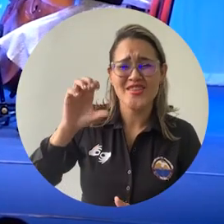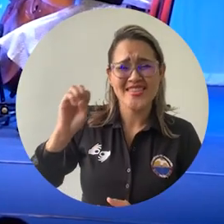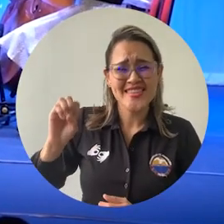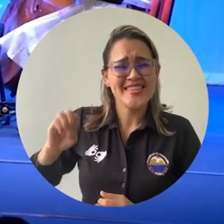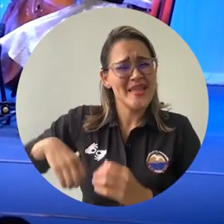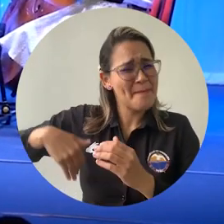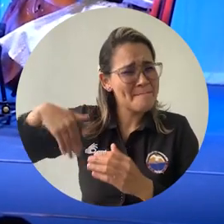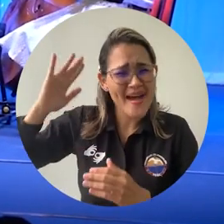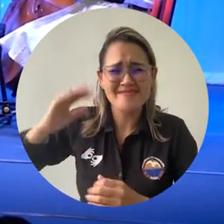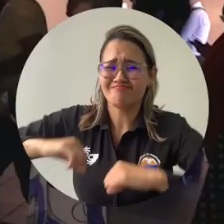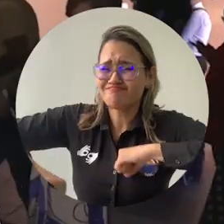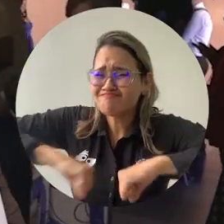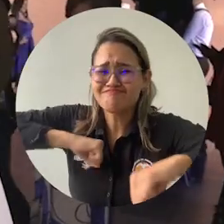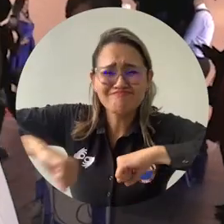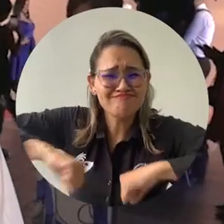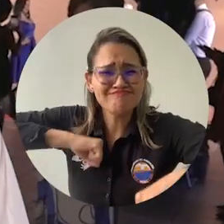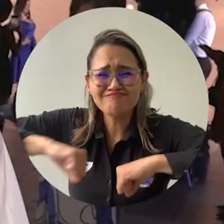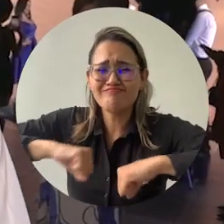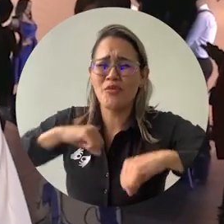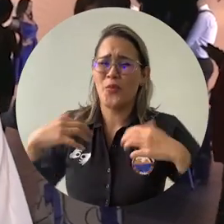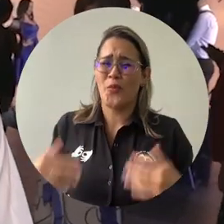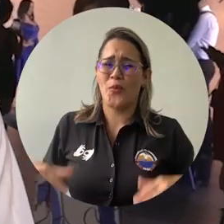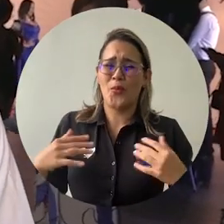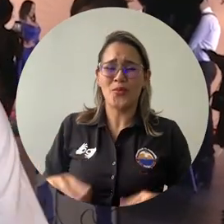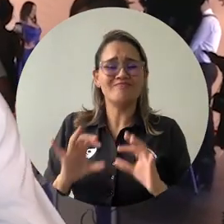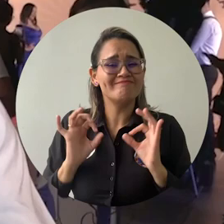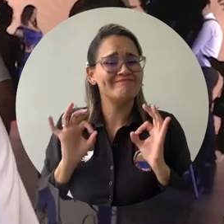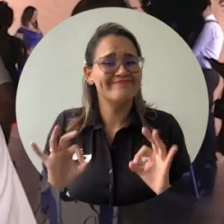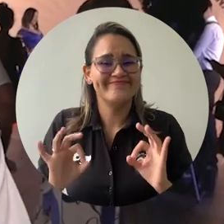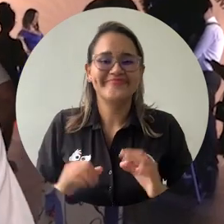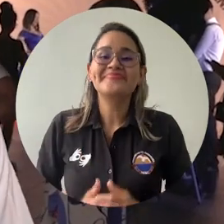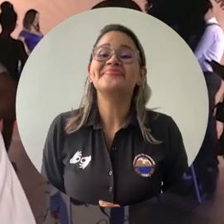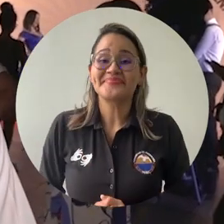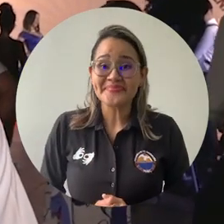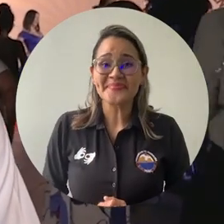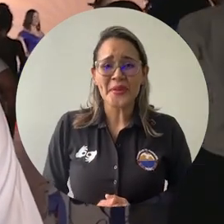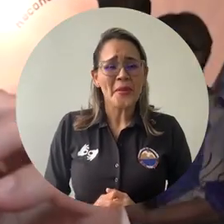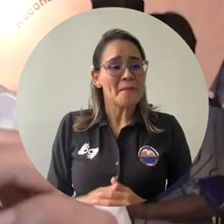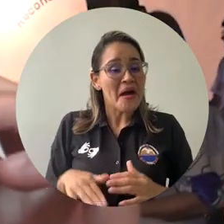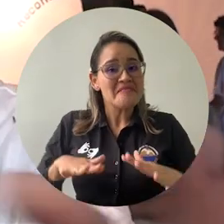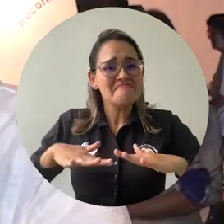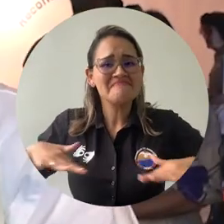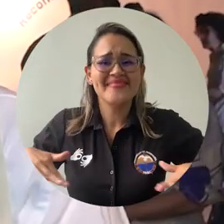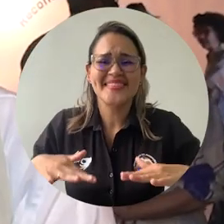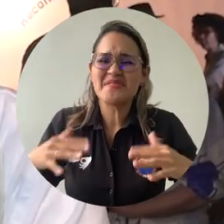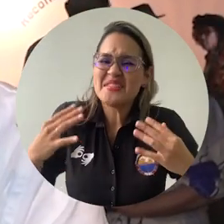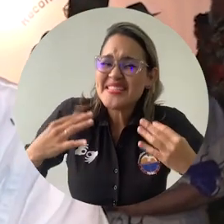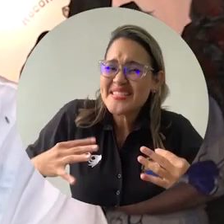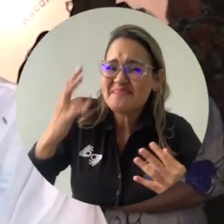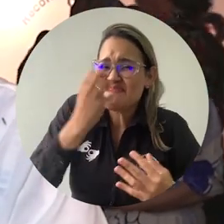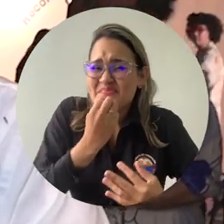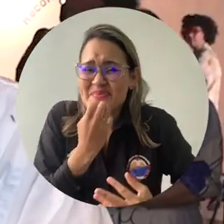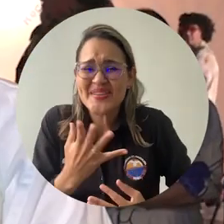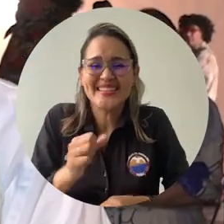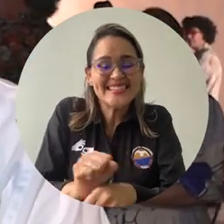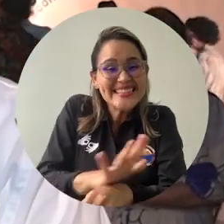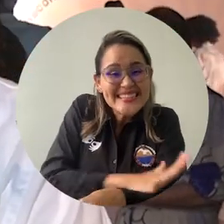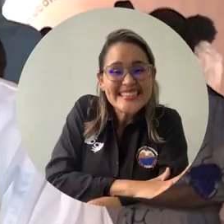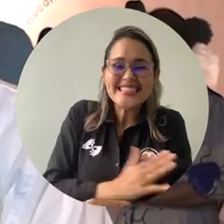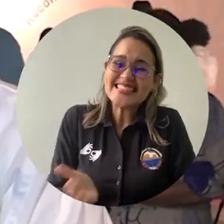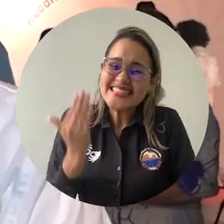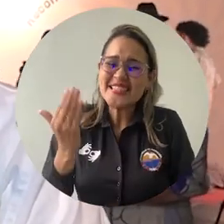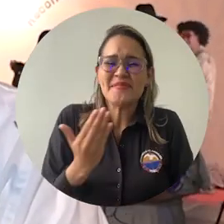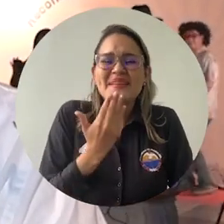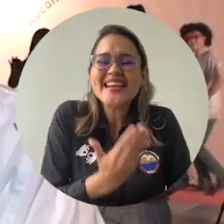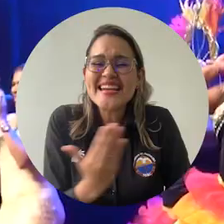bonita, muy sentida. Para ellos un total reconocimiento y este homenaje es una pequeña gota a lo que efectivamente podemos